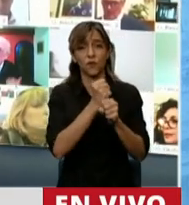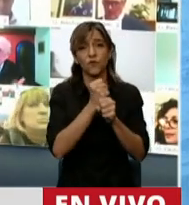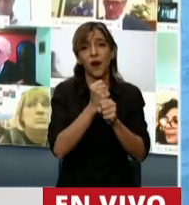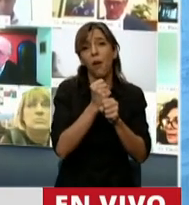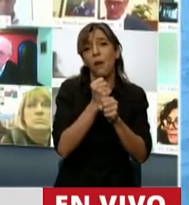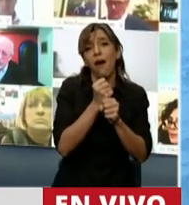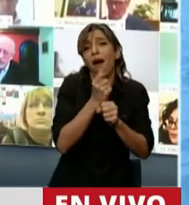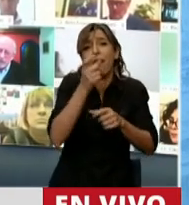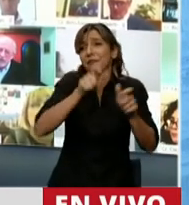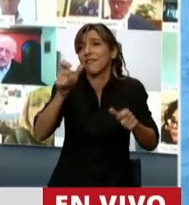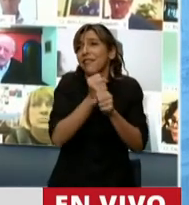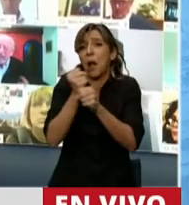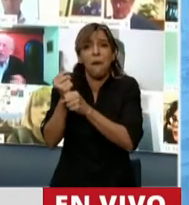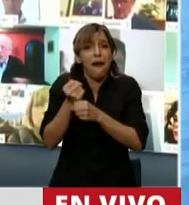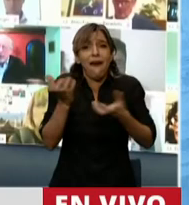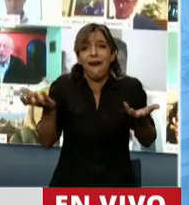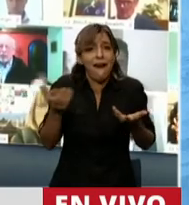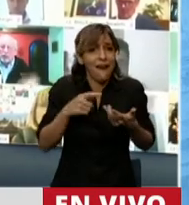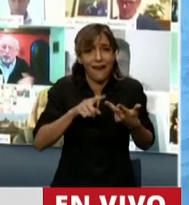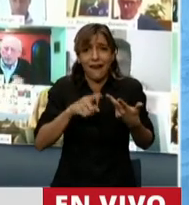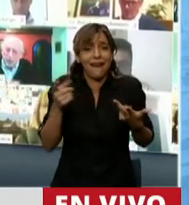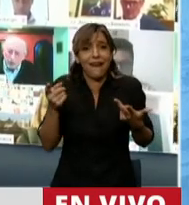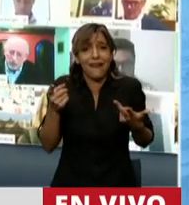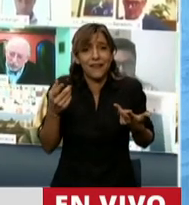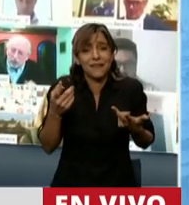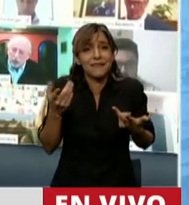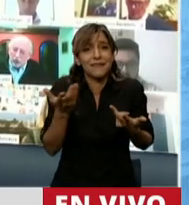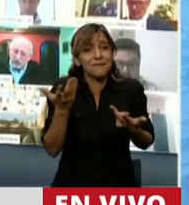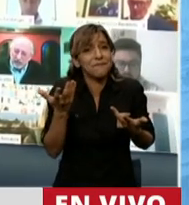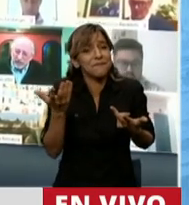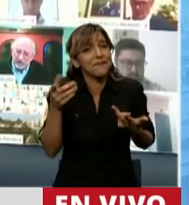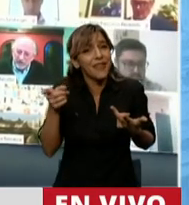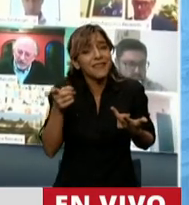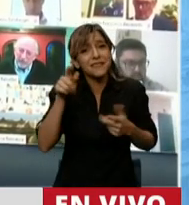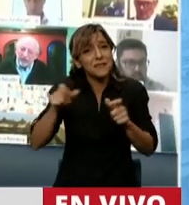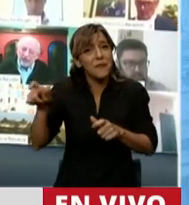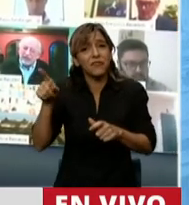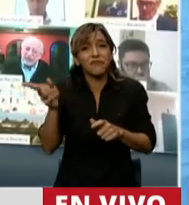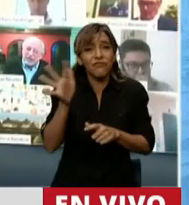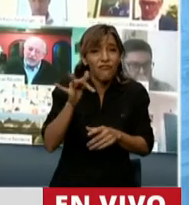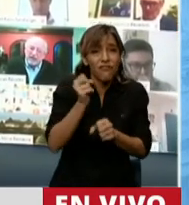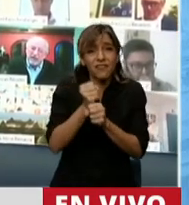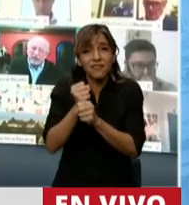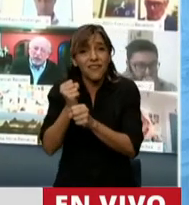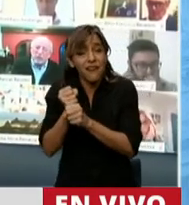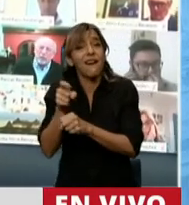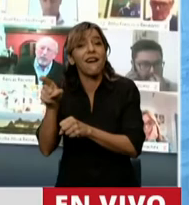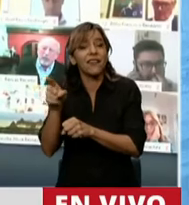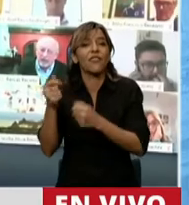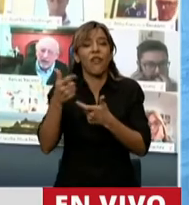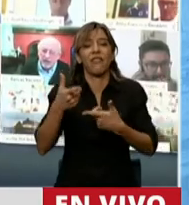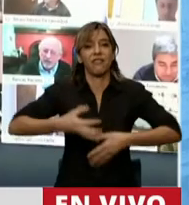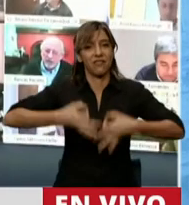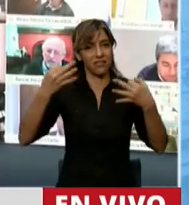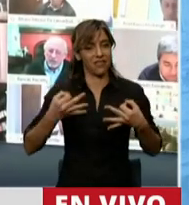Eran los que con su cuerpo, todos los días, hacen que la Argentina sea un poco más digna. Un